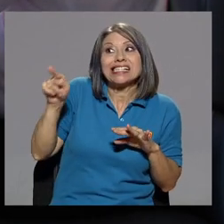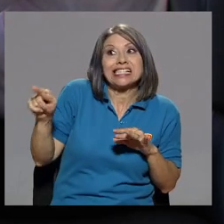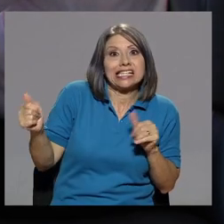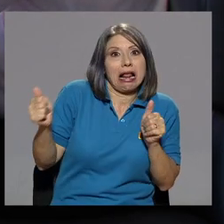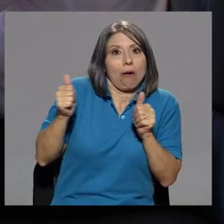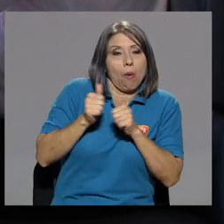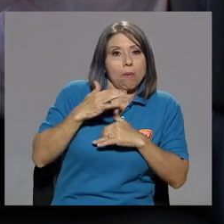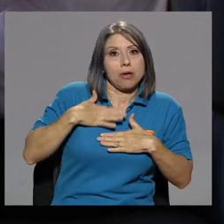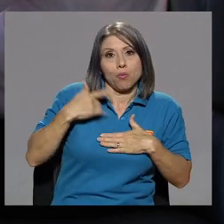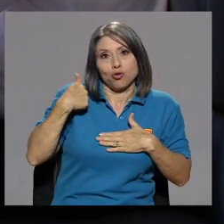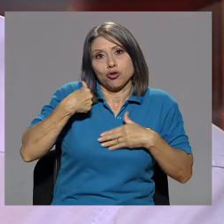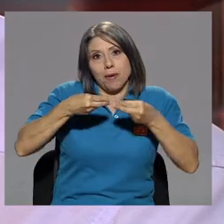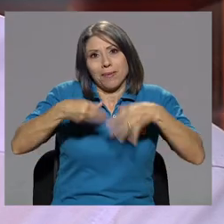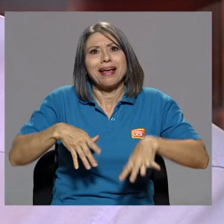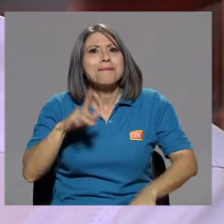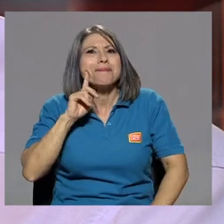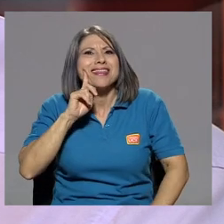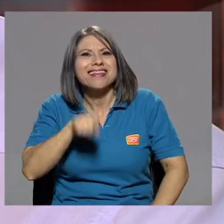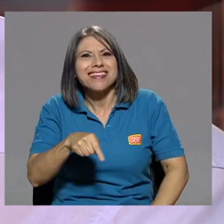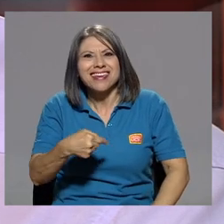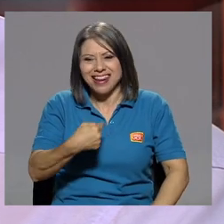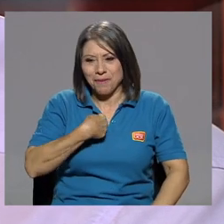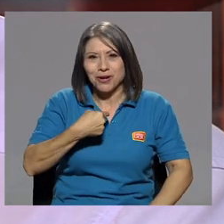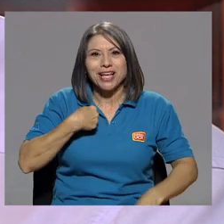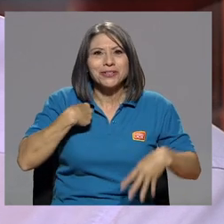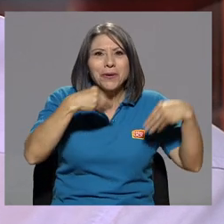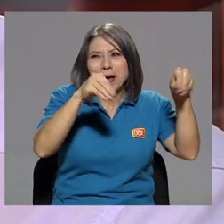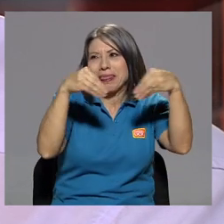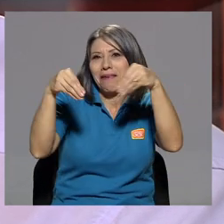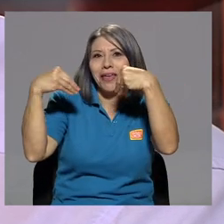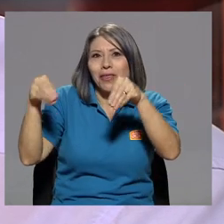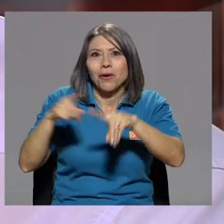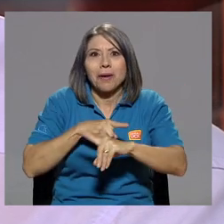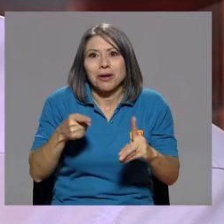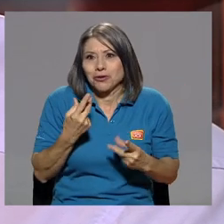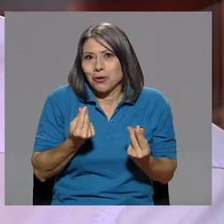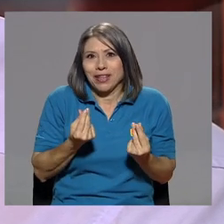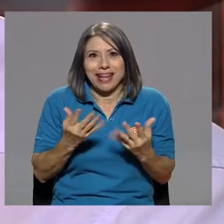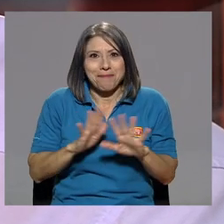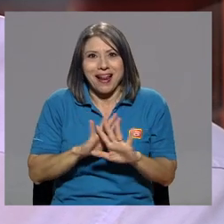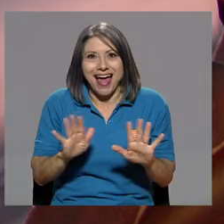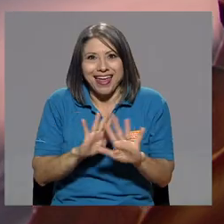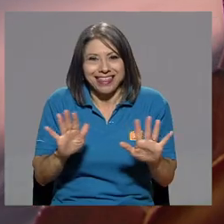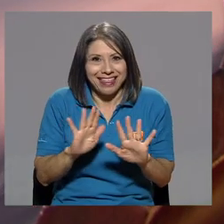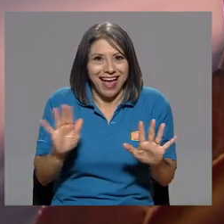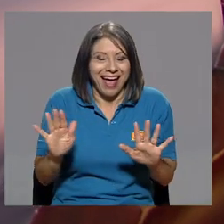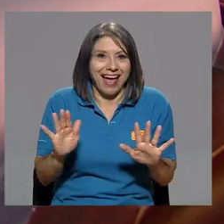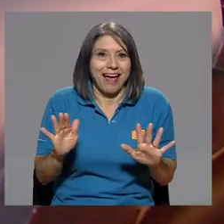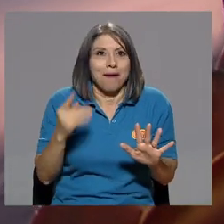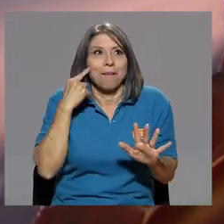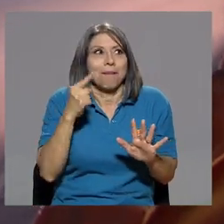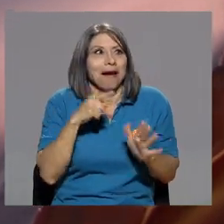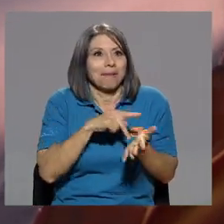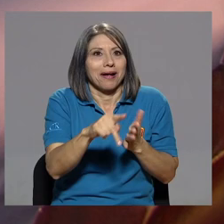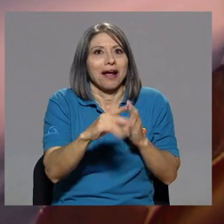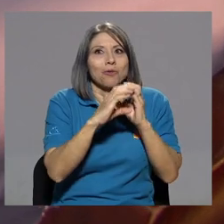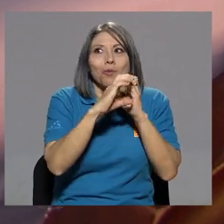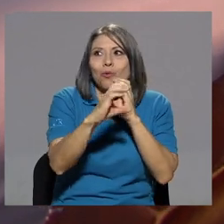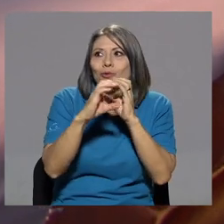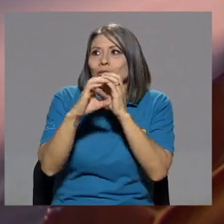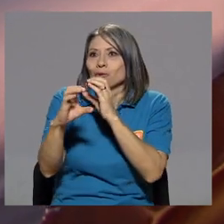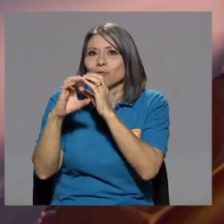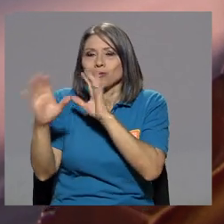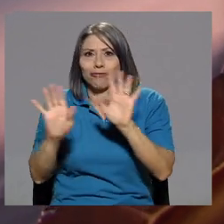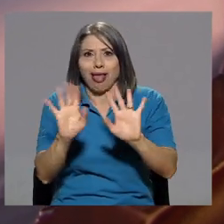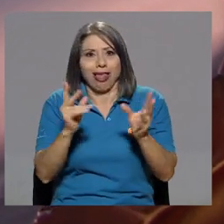yo me puedo perder. Mentira, porque yo era gente vendedora, pero no tenía plata. Para gastar un bus y otro bus y todo.